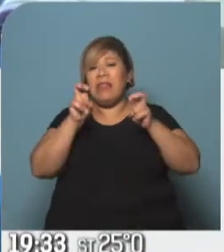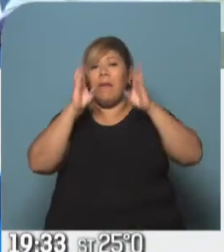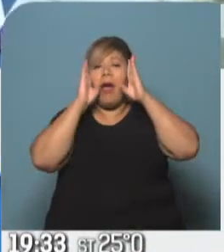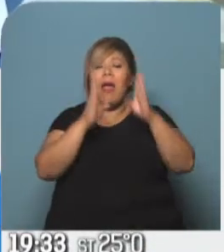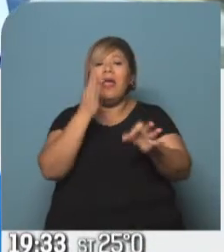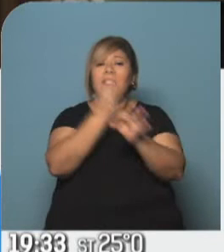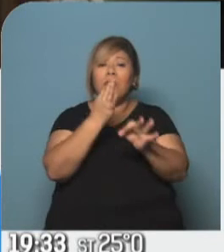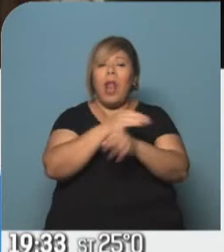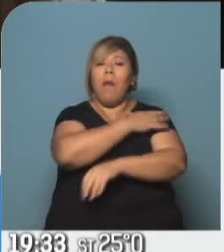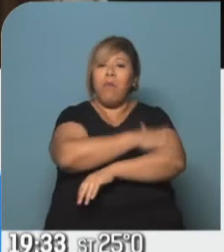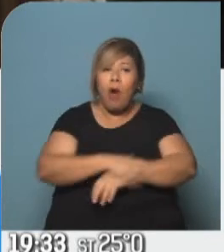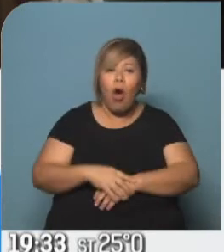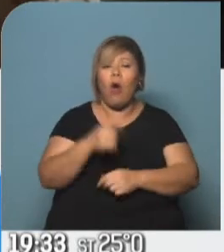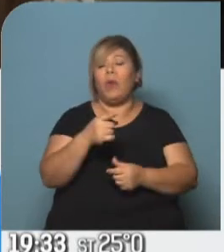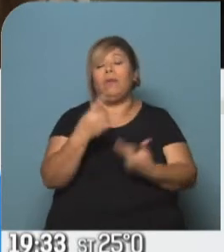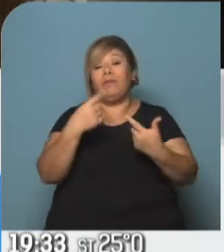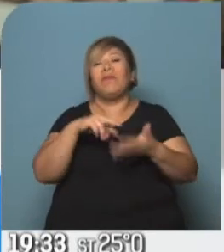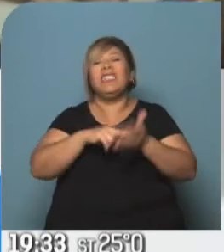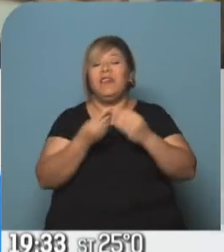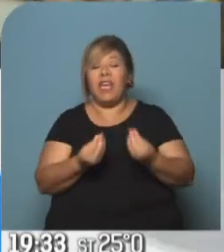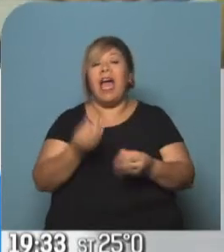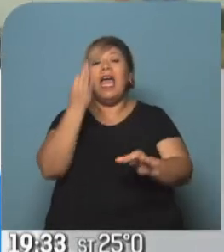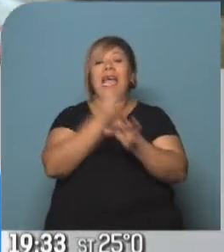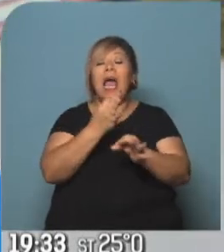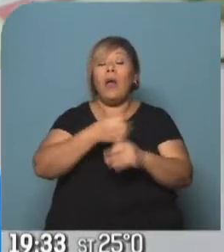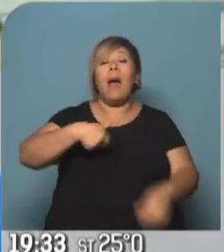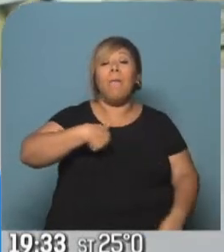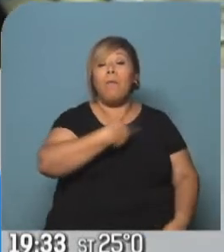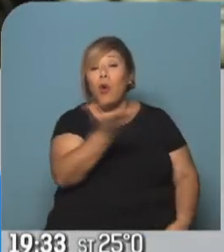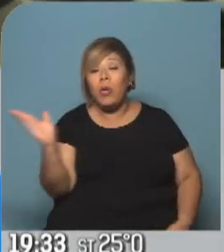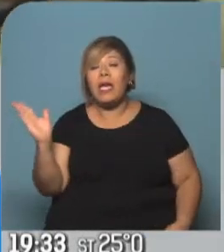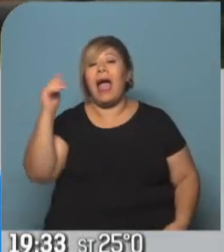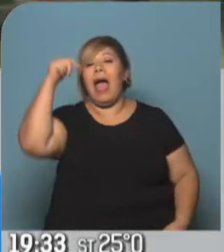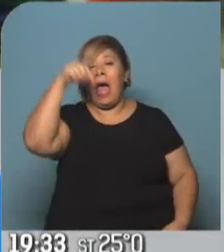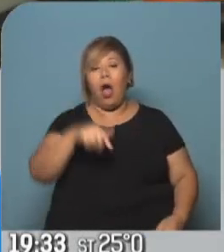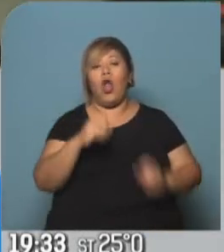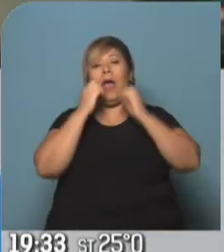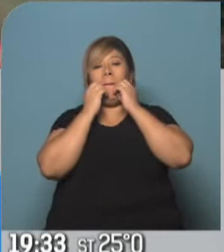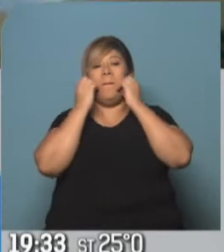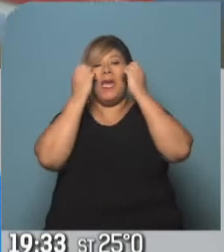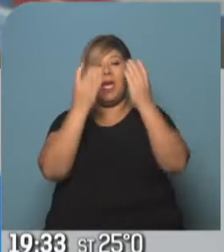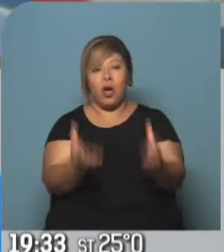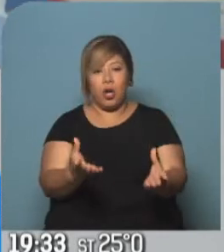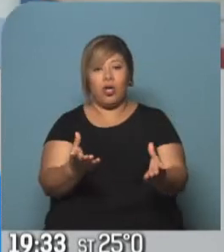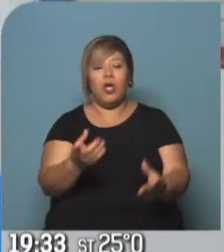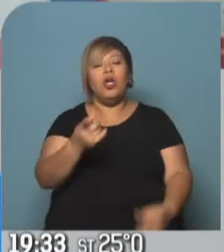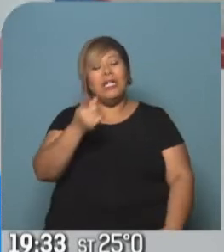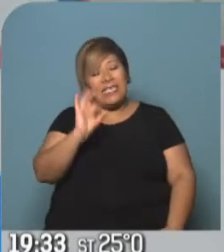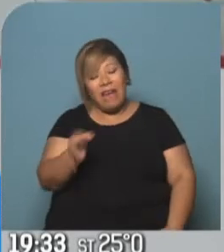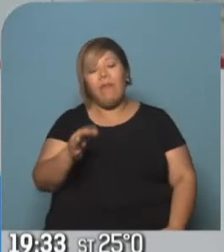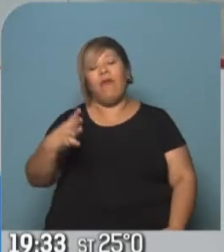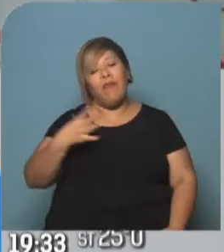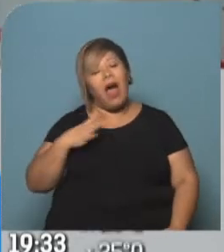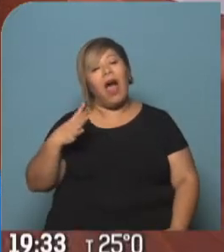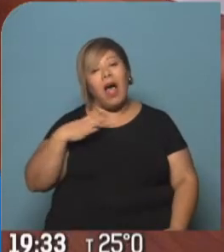Y bueno, esto da sus frutos, la escuela pública se pone de pie, estamos mejorando, tenemos que seguir mejorando, somos muy conscientes de los enormes